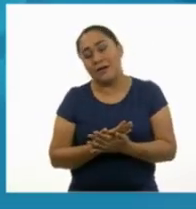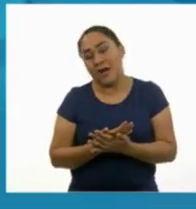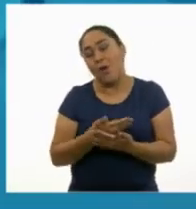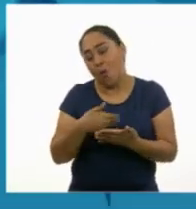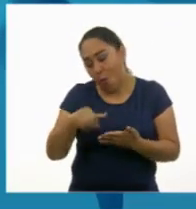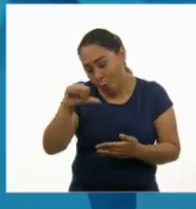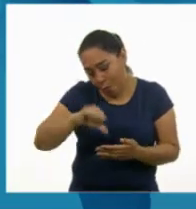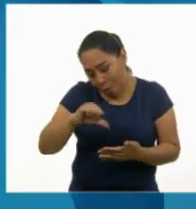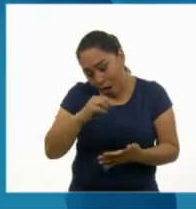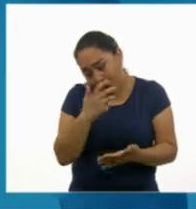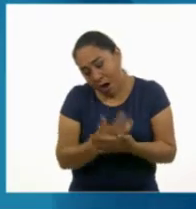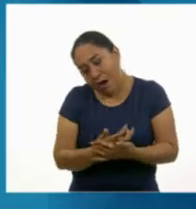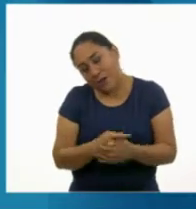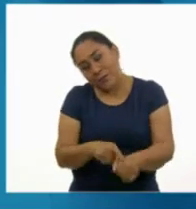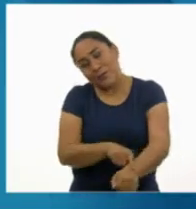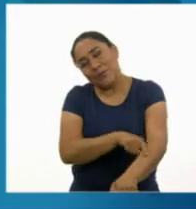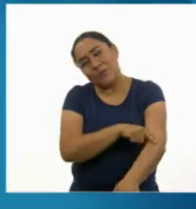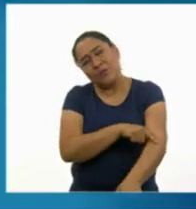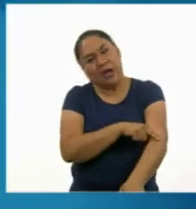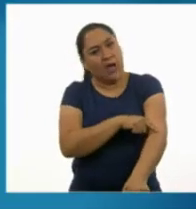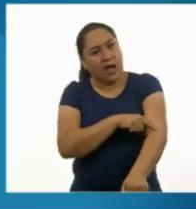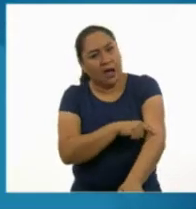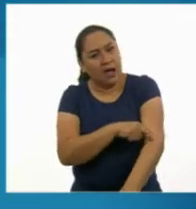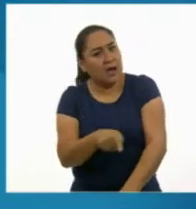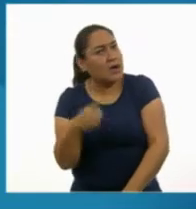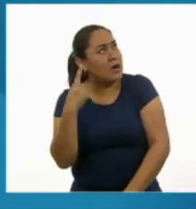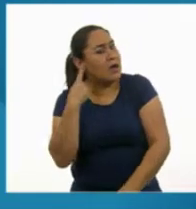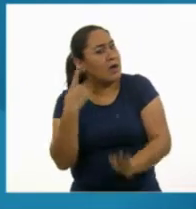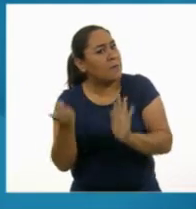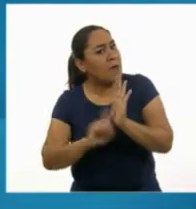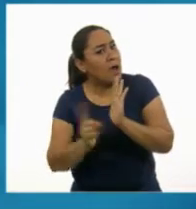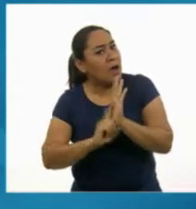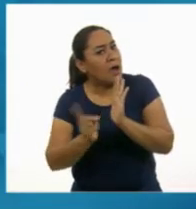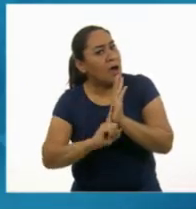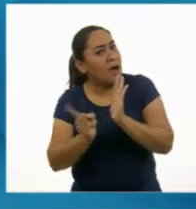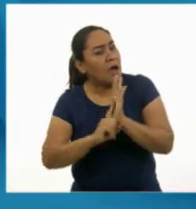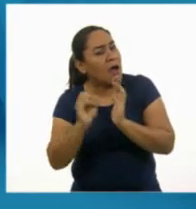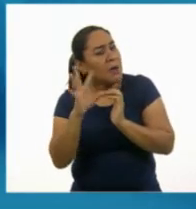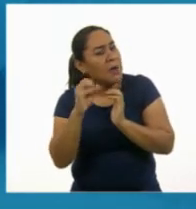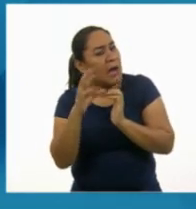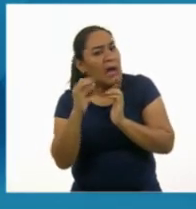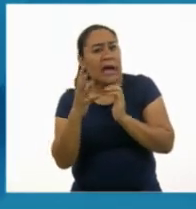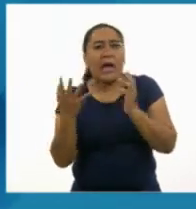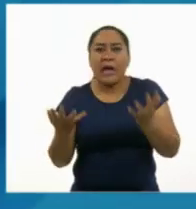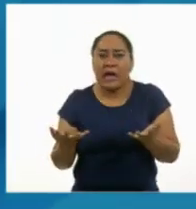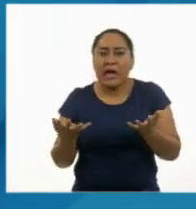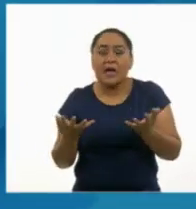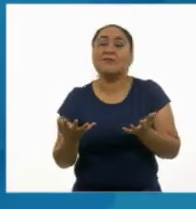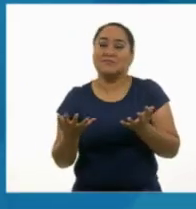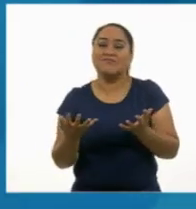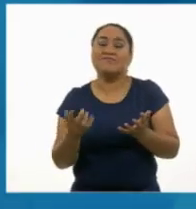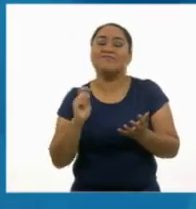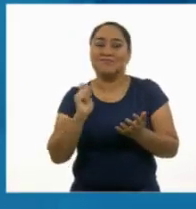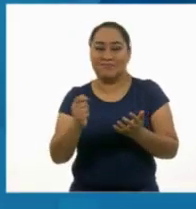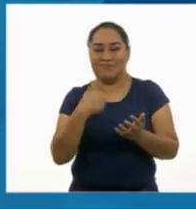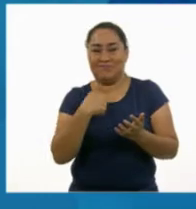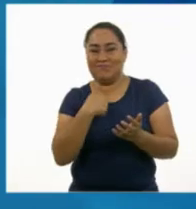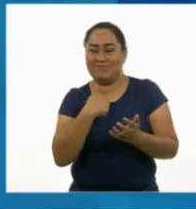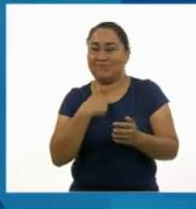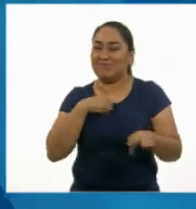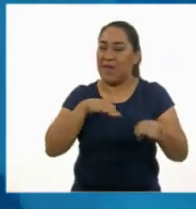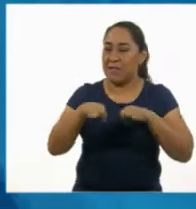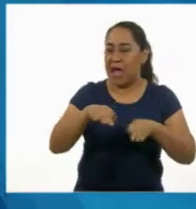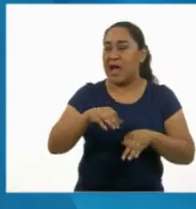descansar mucho! ¡Oh! ¡La señal de emergencia! ¡Este es un trabajo para... ¡Calcetín con rombos man!